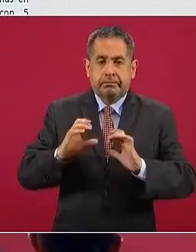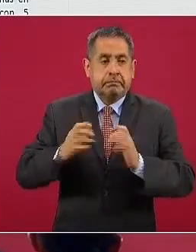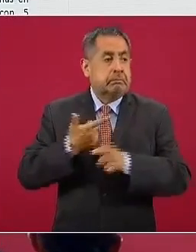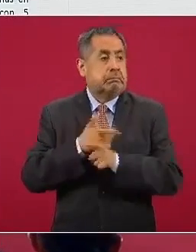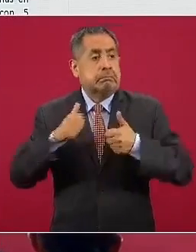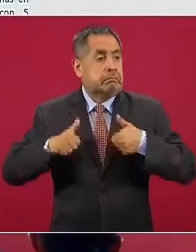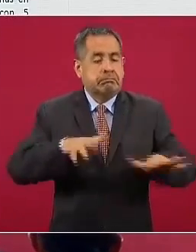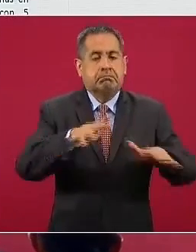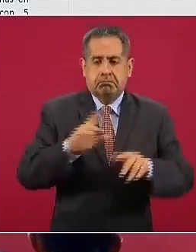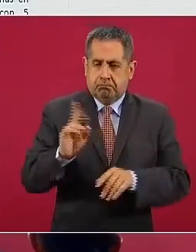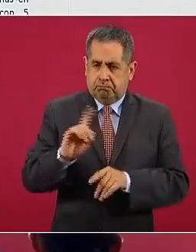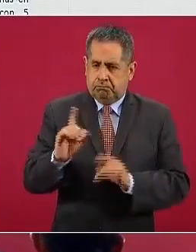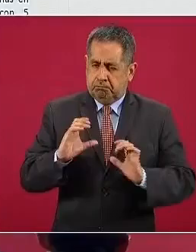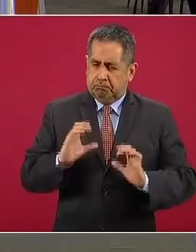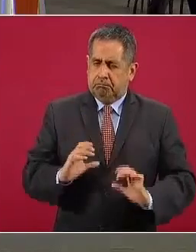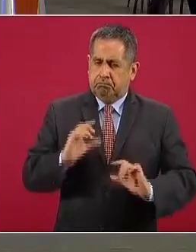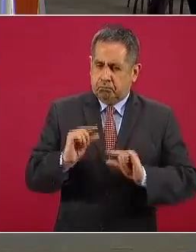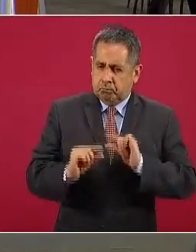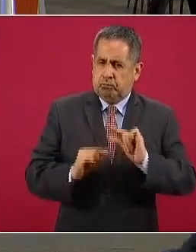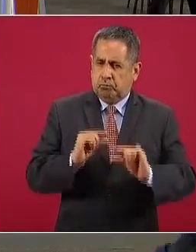demasiado rápido las actividades.